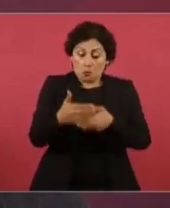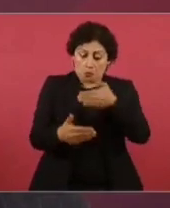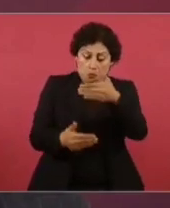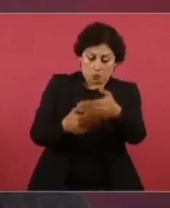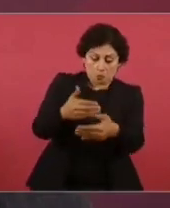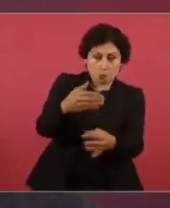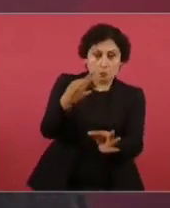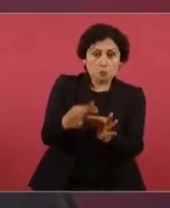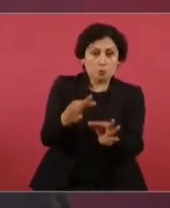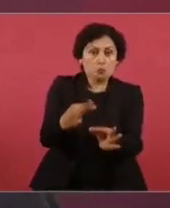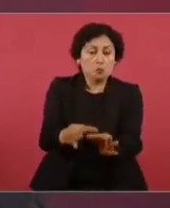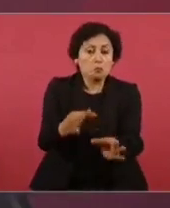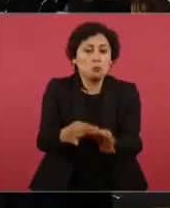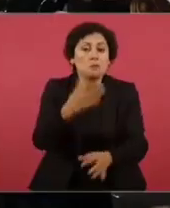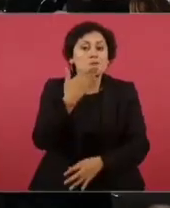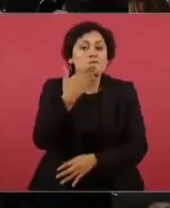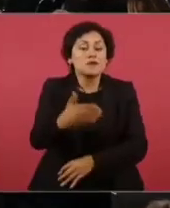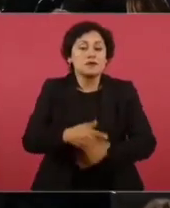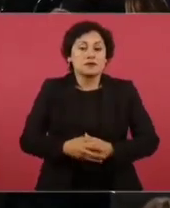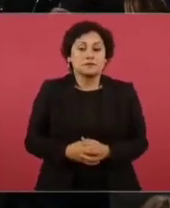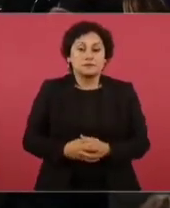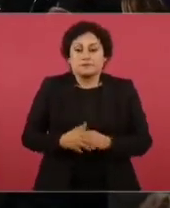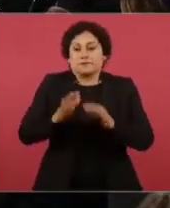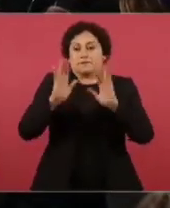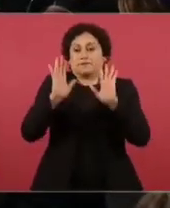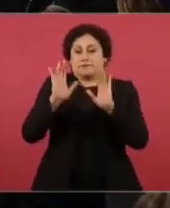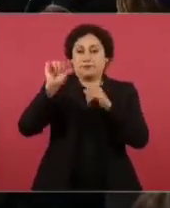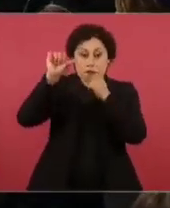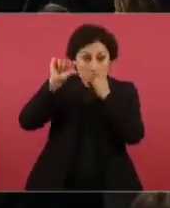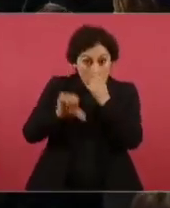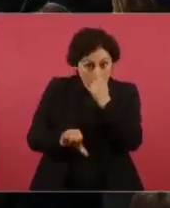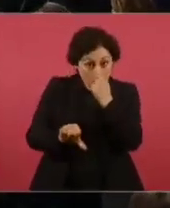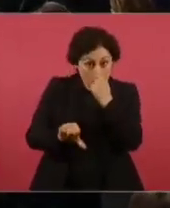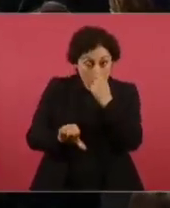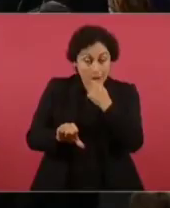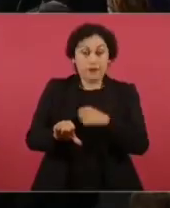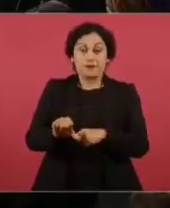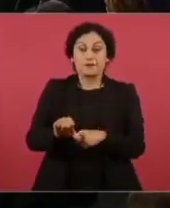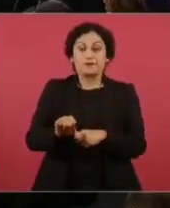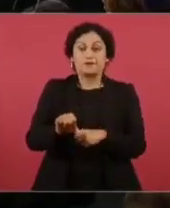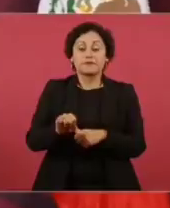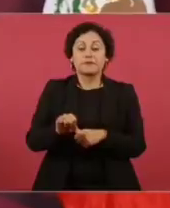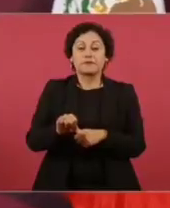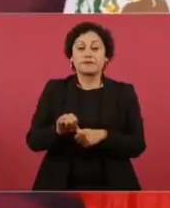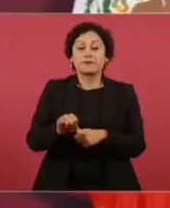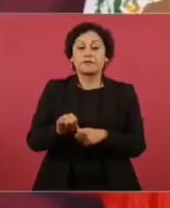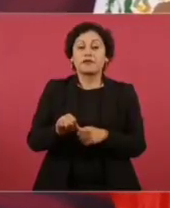bien. Y espero que hoy que venga a conocer el resultado,